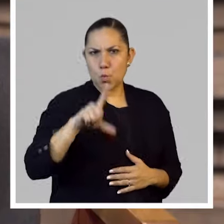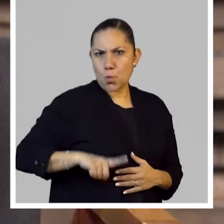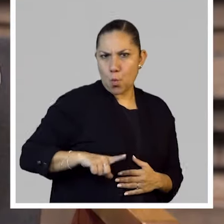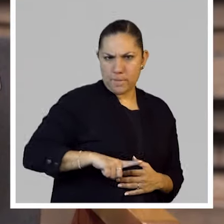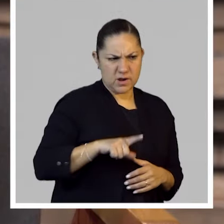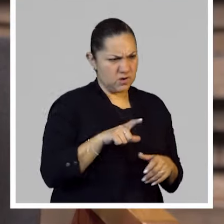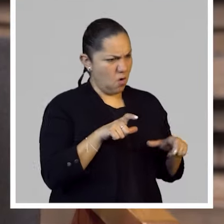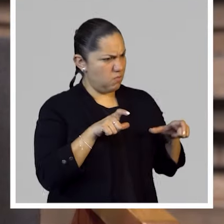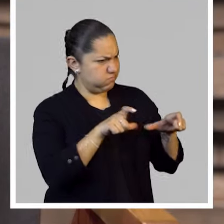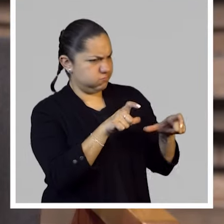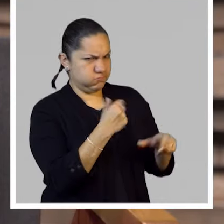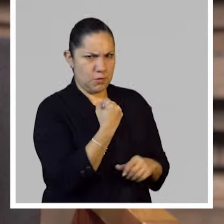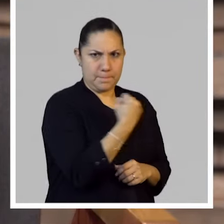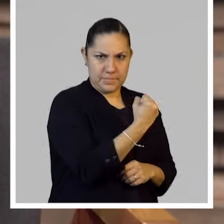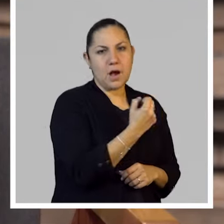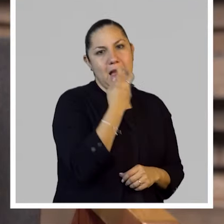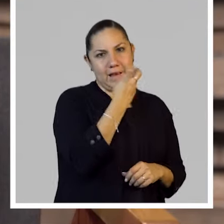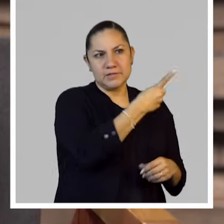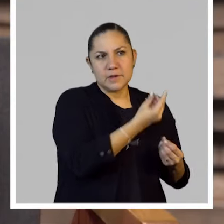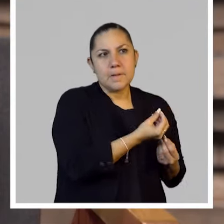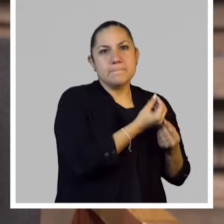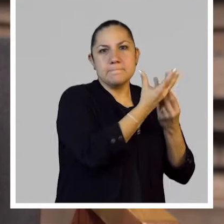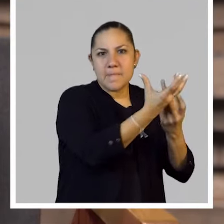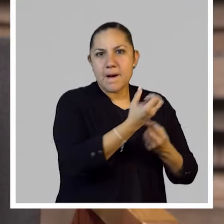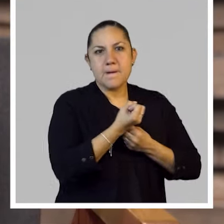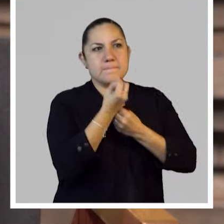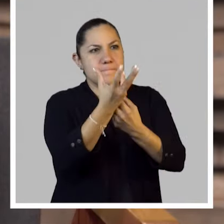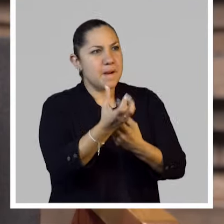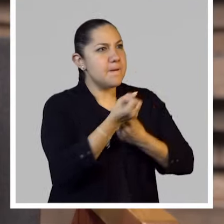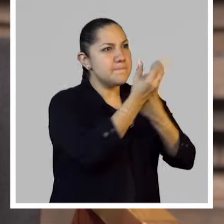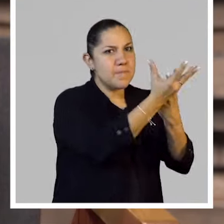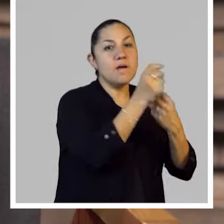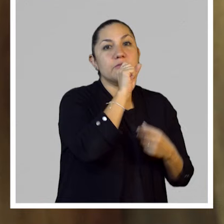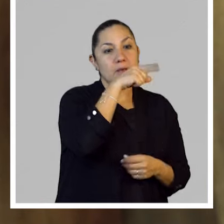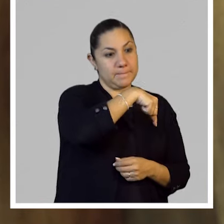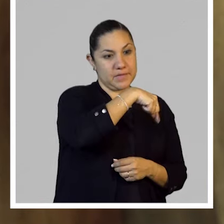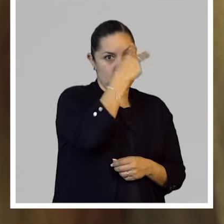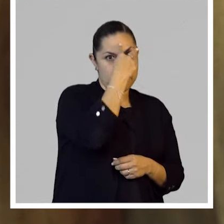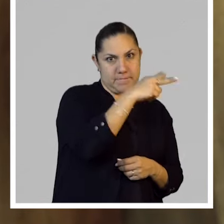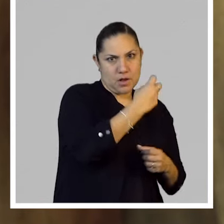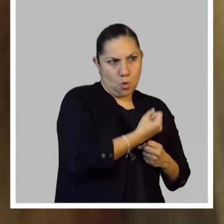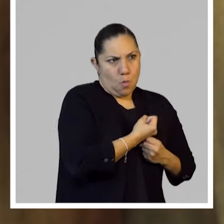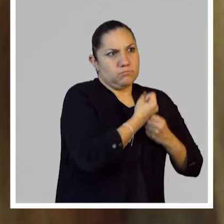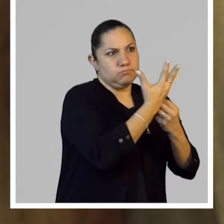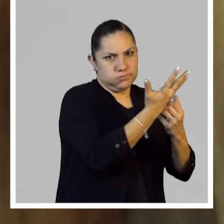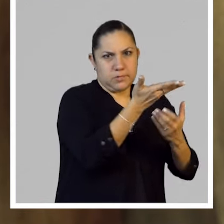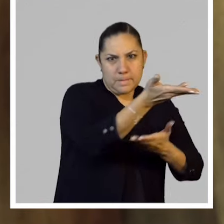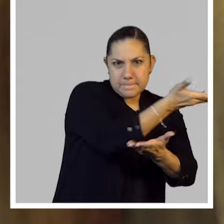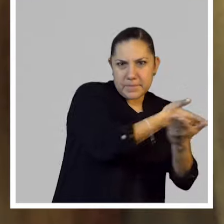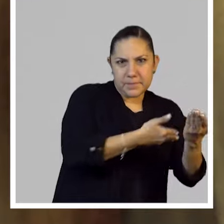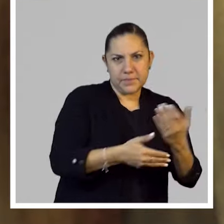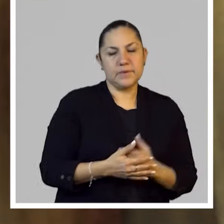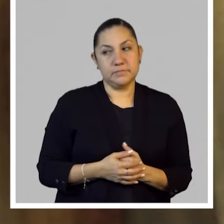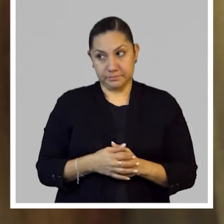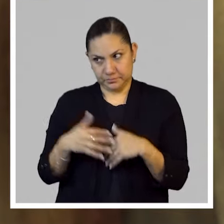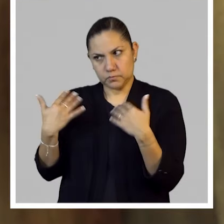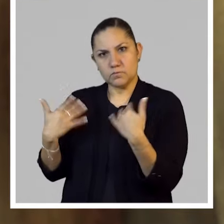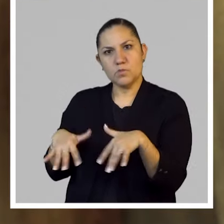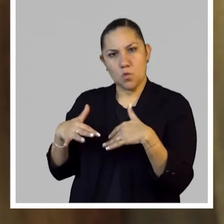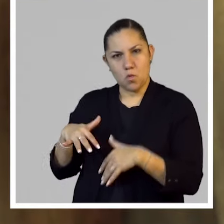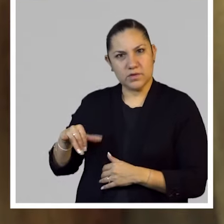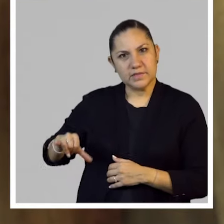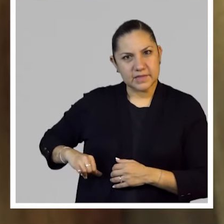México también está hablando también de lo que se vive aquí, ¿no? Claro. O está súper interesante como pensar en todas las